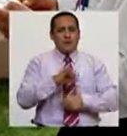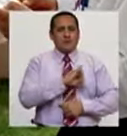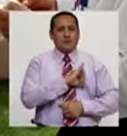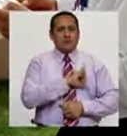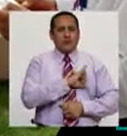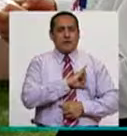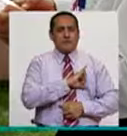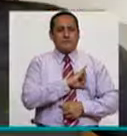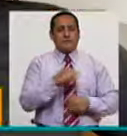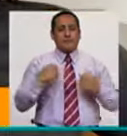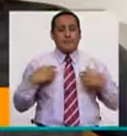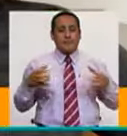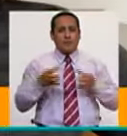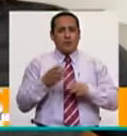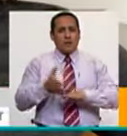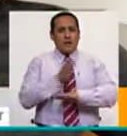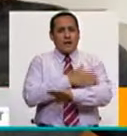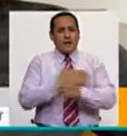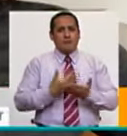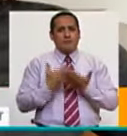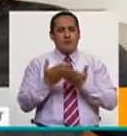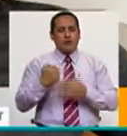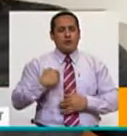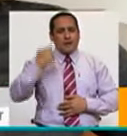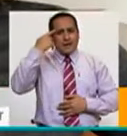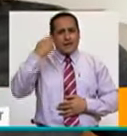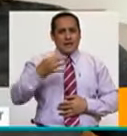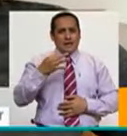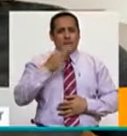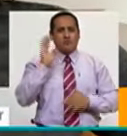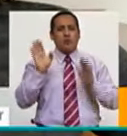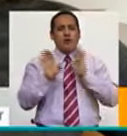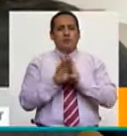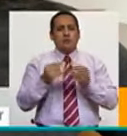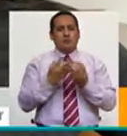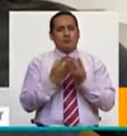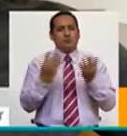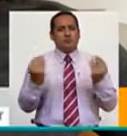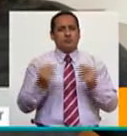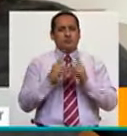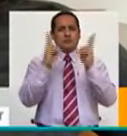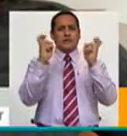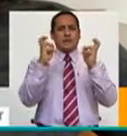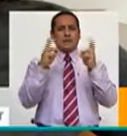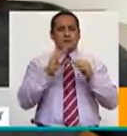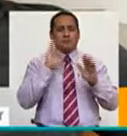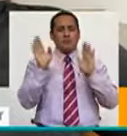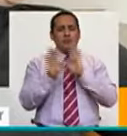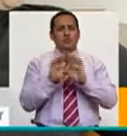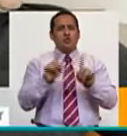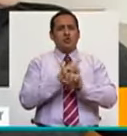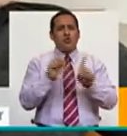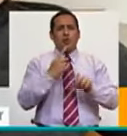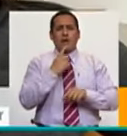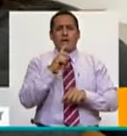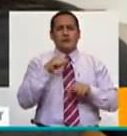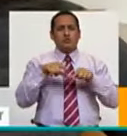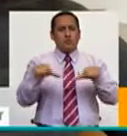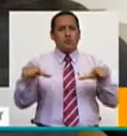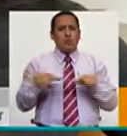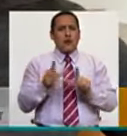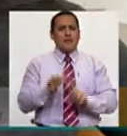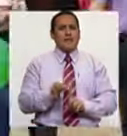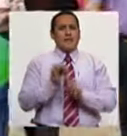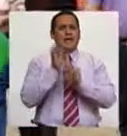institucionales. Ya nosotros habíamos tomado en consideración una serie de temas. No es el